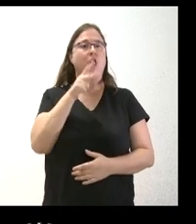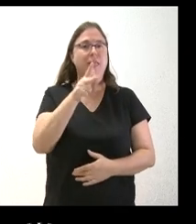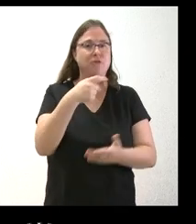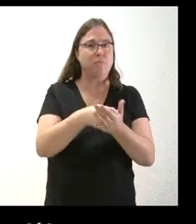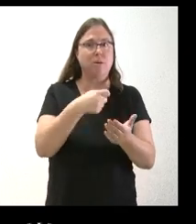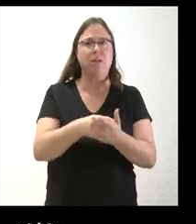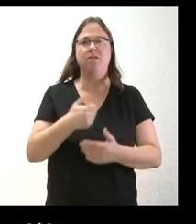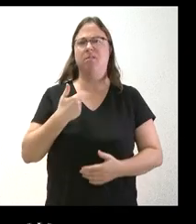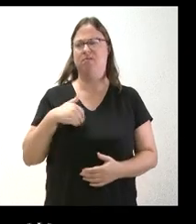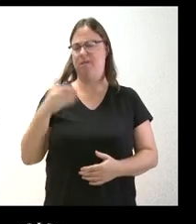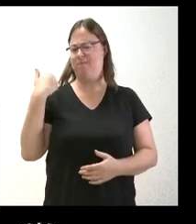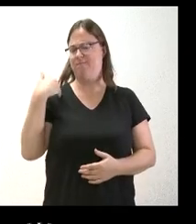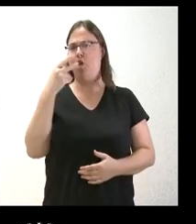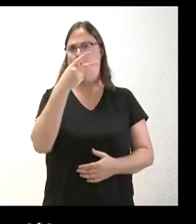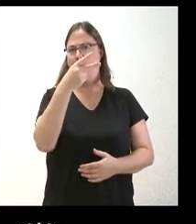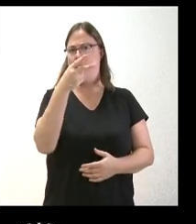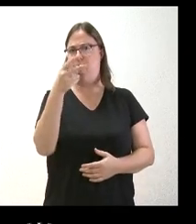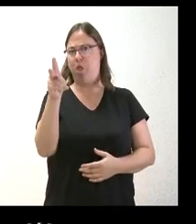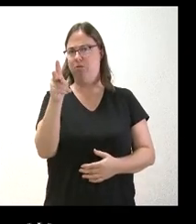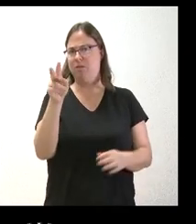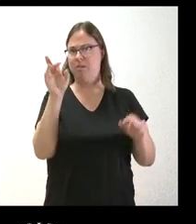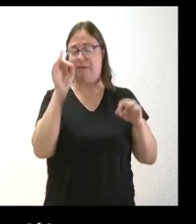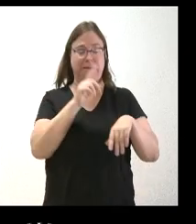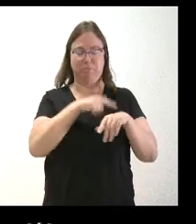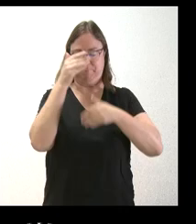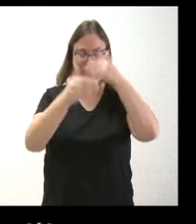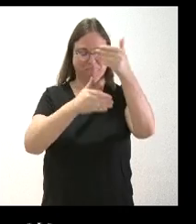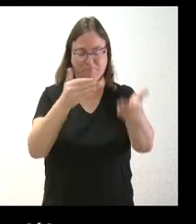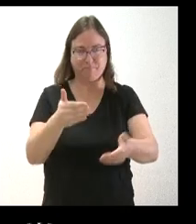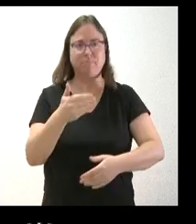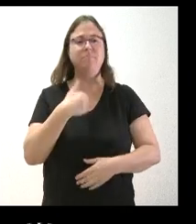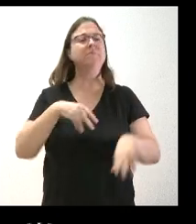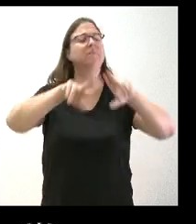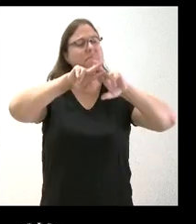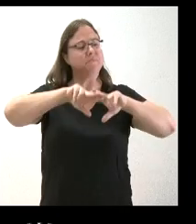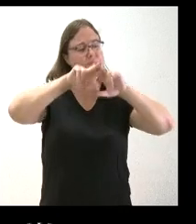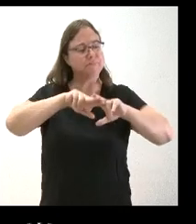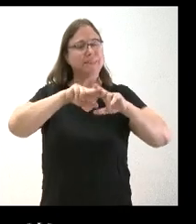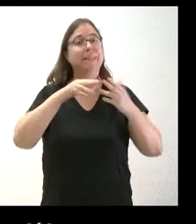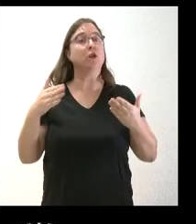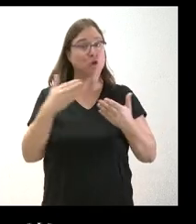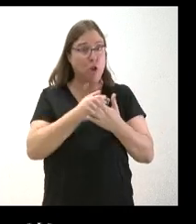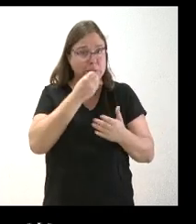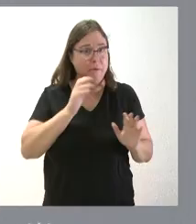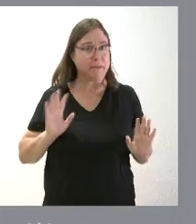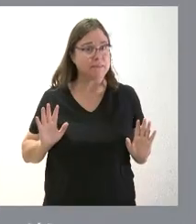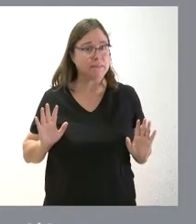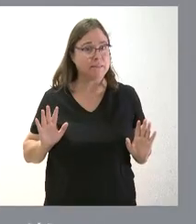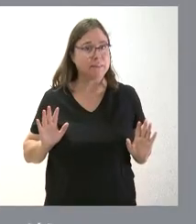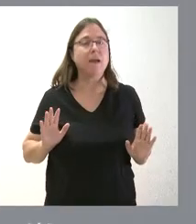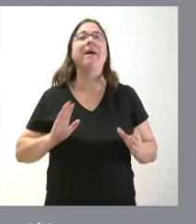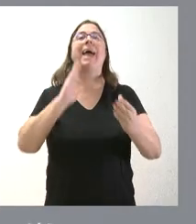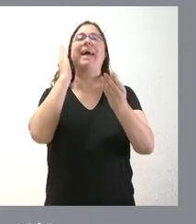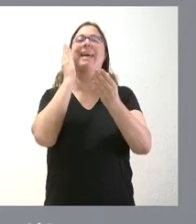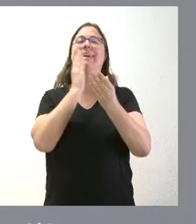han pasado, no sé, dos semanas o por ahí, ya pierdo la noción del tiempo, pero del análisis que han hecho hasta ahora, ¿todo va bien? El expediente